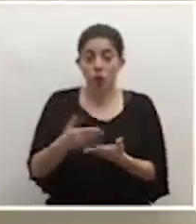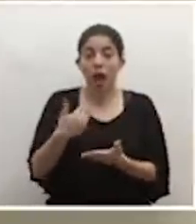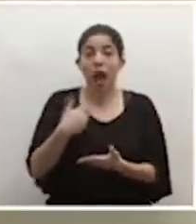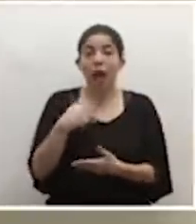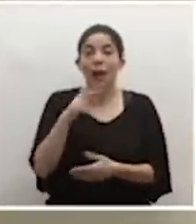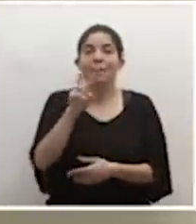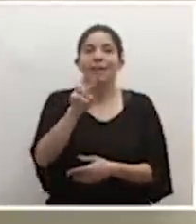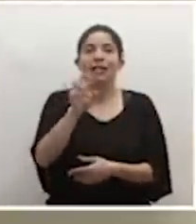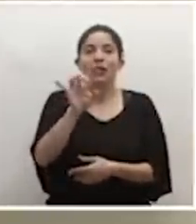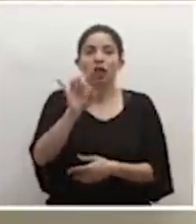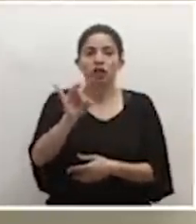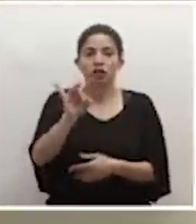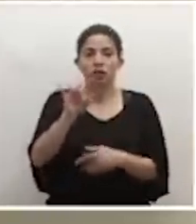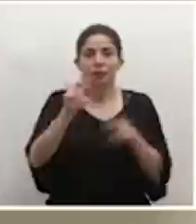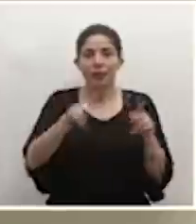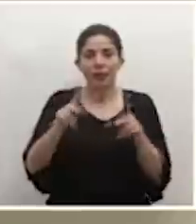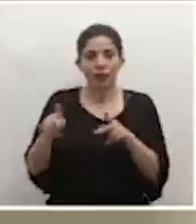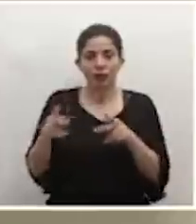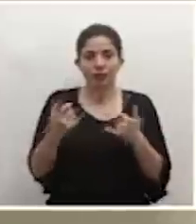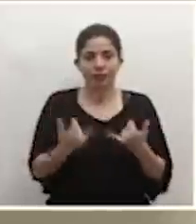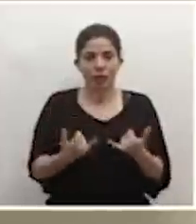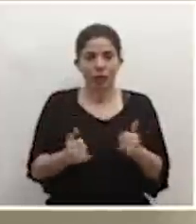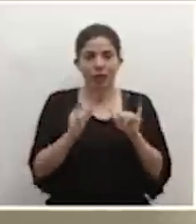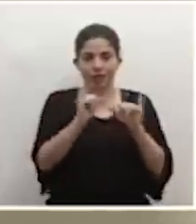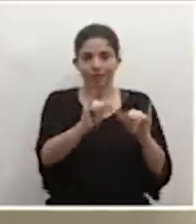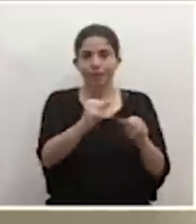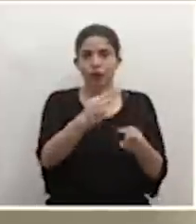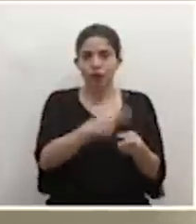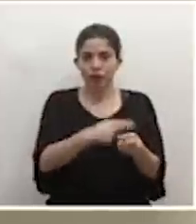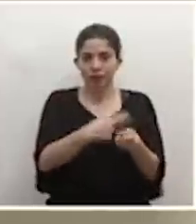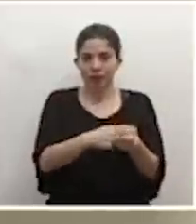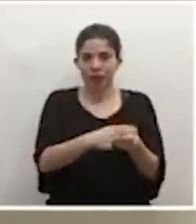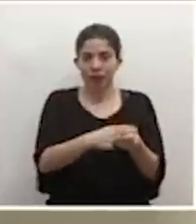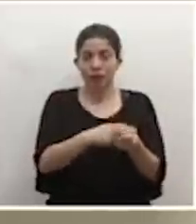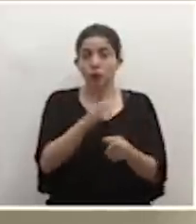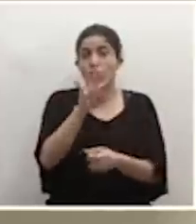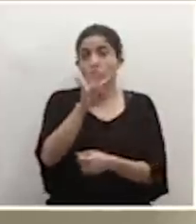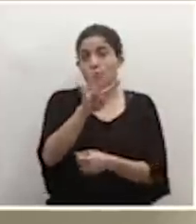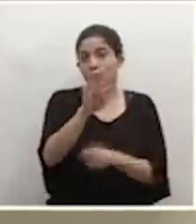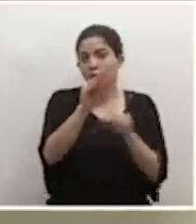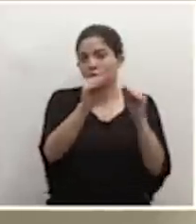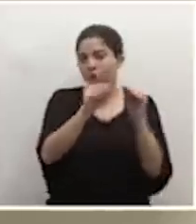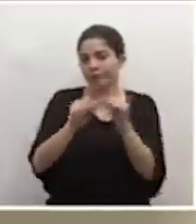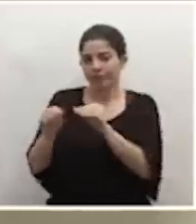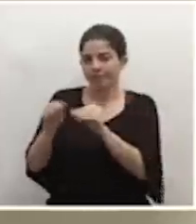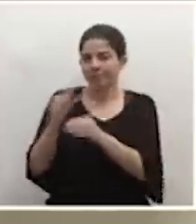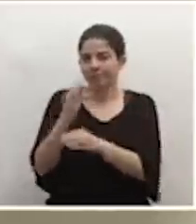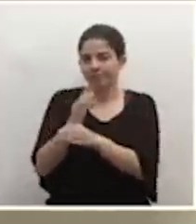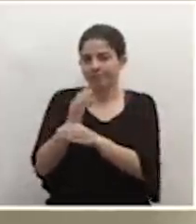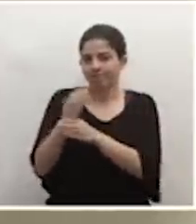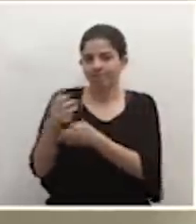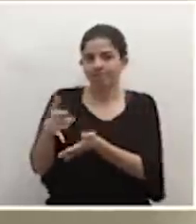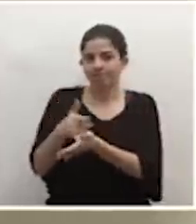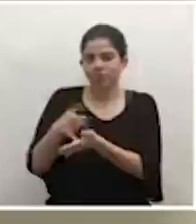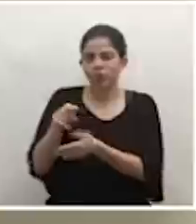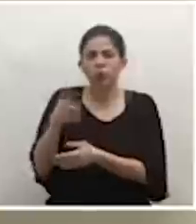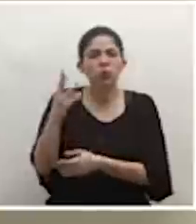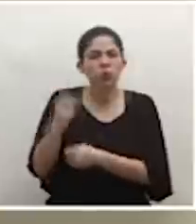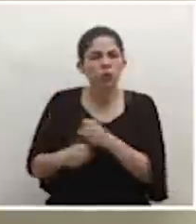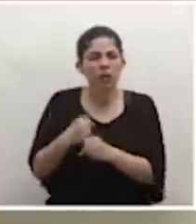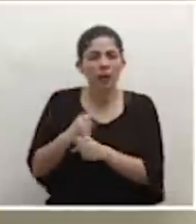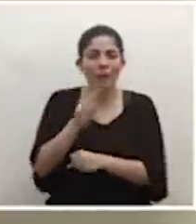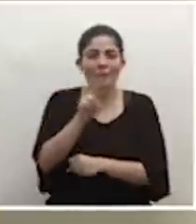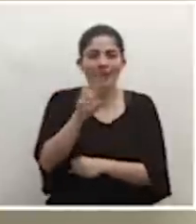personas que están en un estado de hospitalización, cuatro de ellas están en cuidados intensivos con edades de